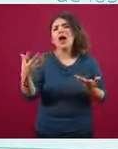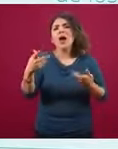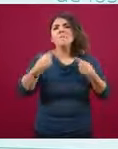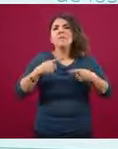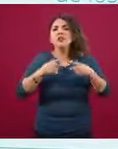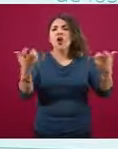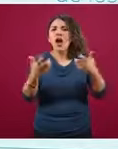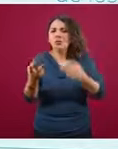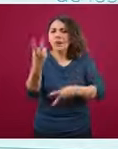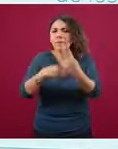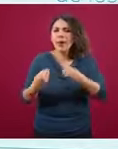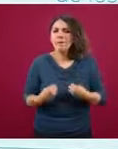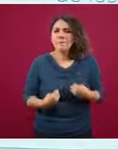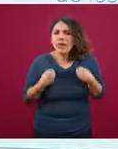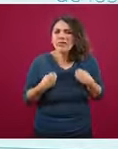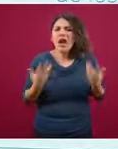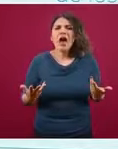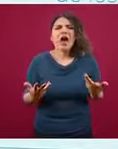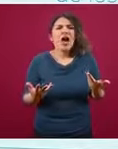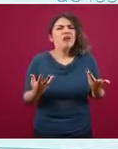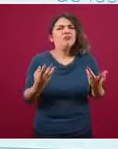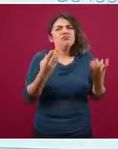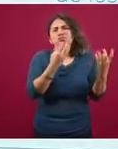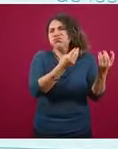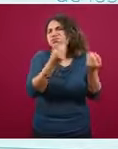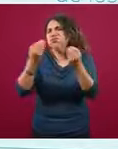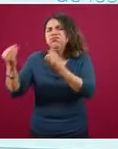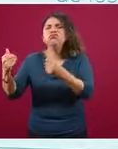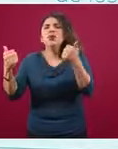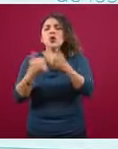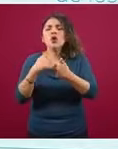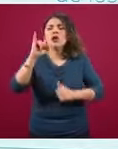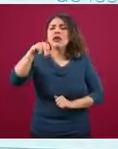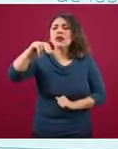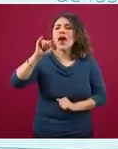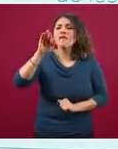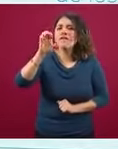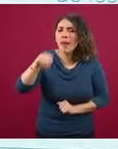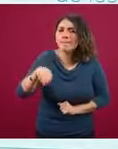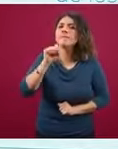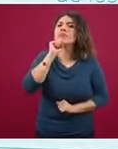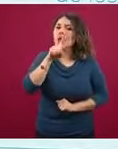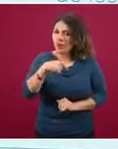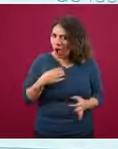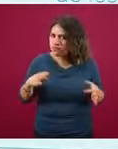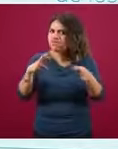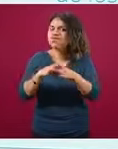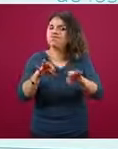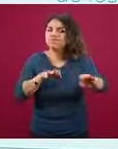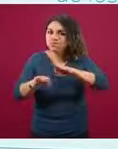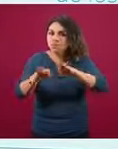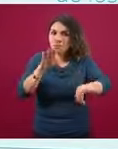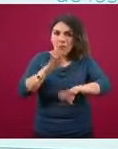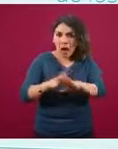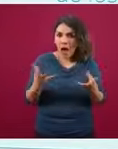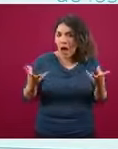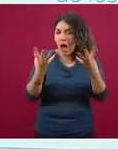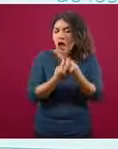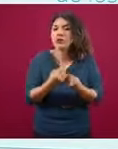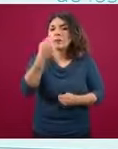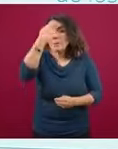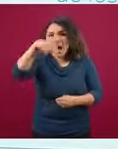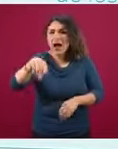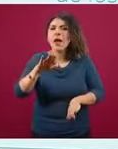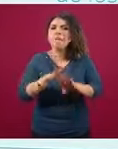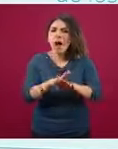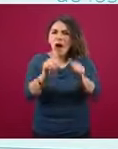mucho a través del INAFEM también estamos trabajando muy estrechamente para